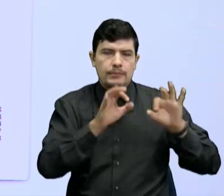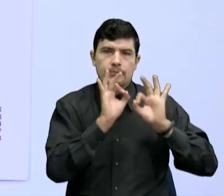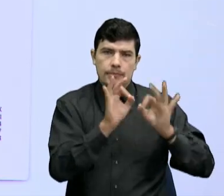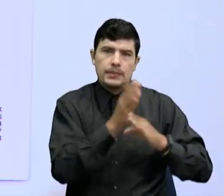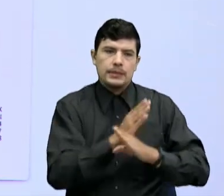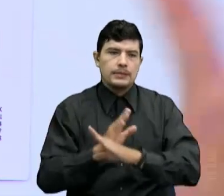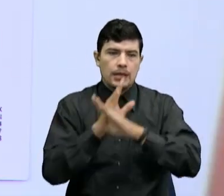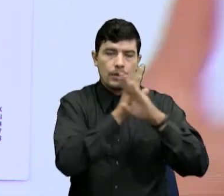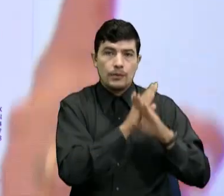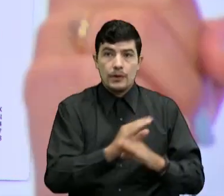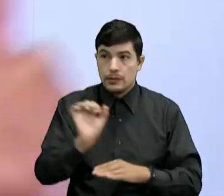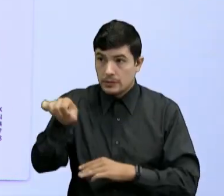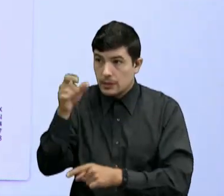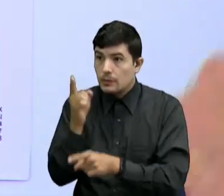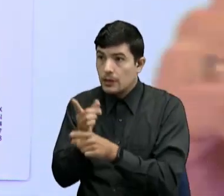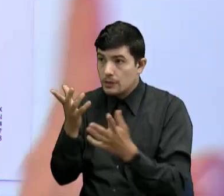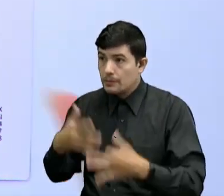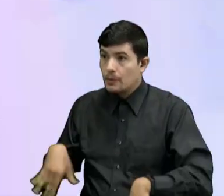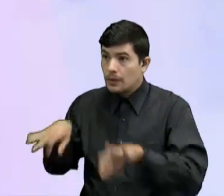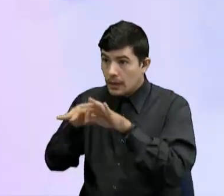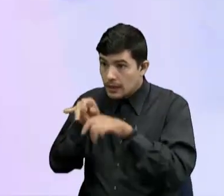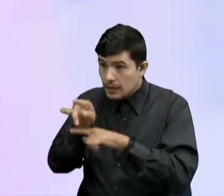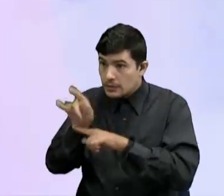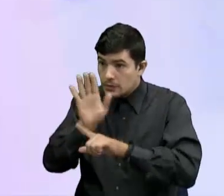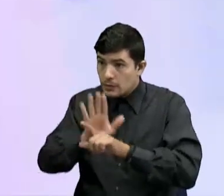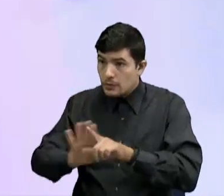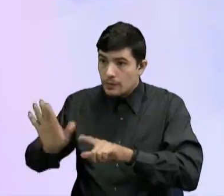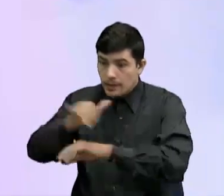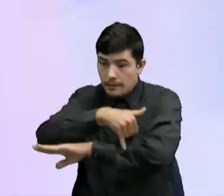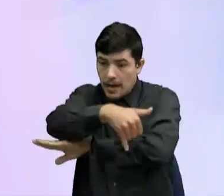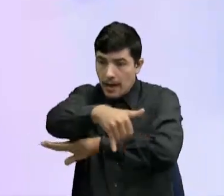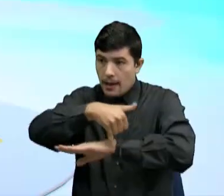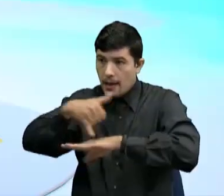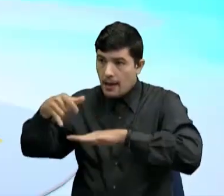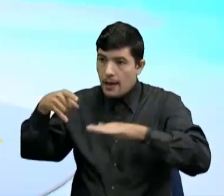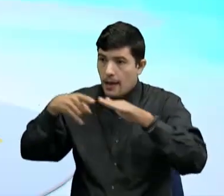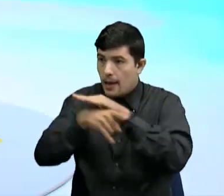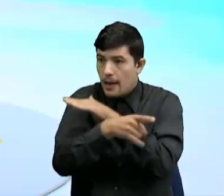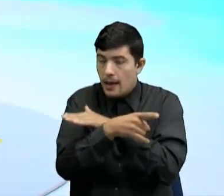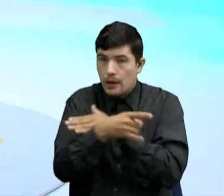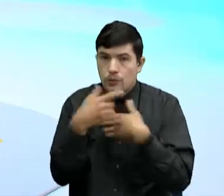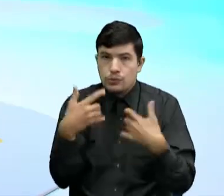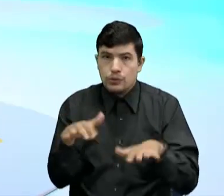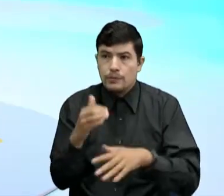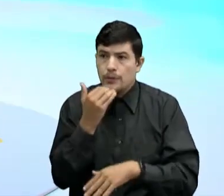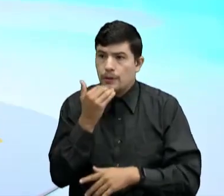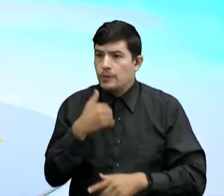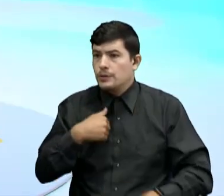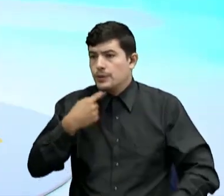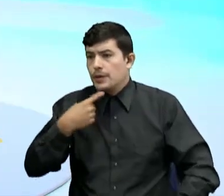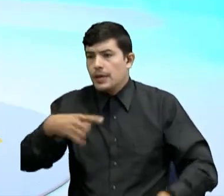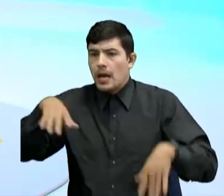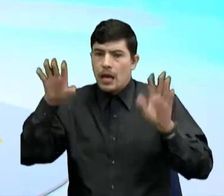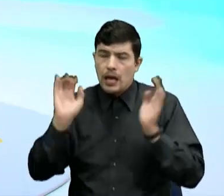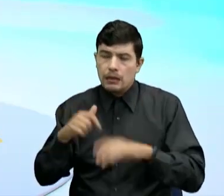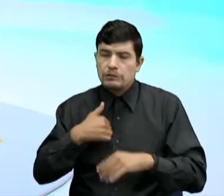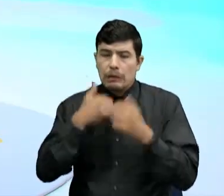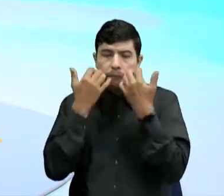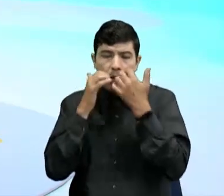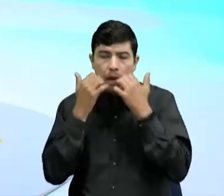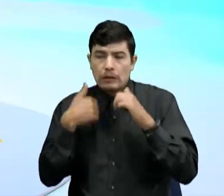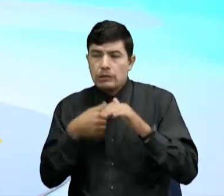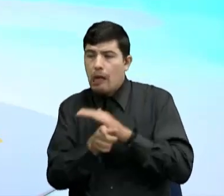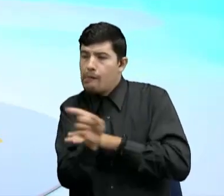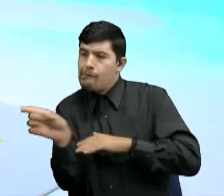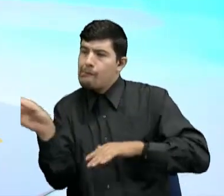importante Que sigamos Este mapa de evacuación Porque Donde yo diga Ay no Entré en pánico Y me fui por otro